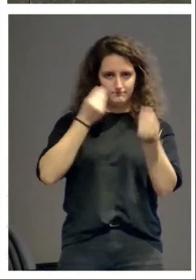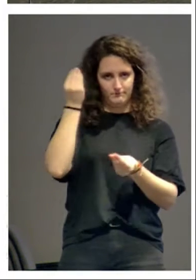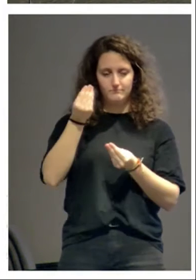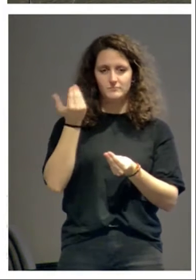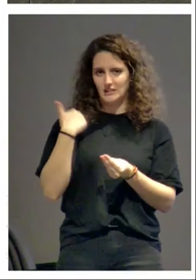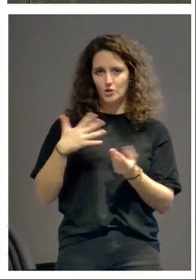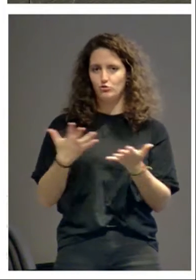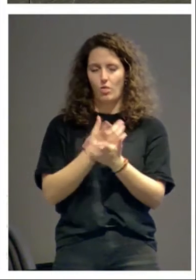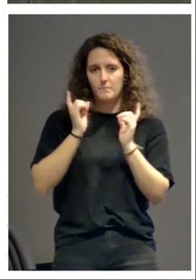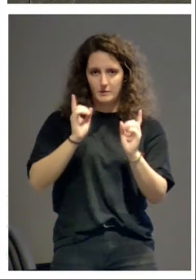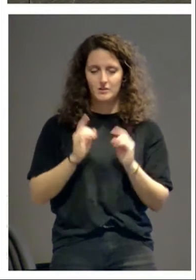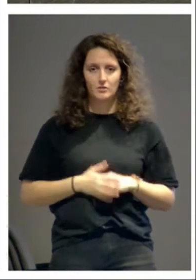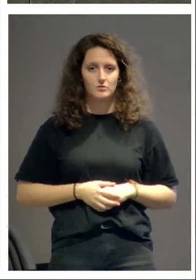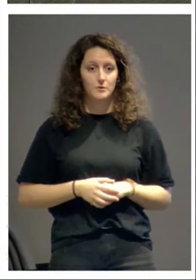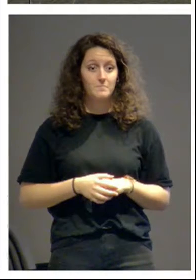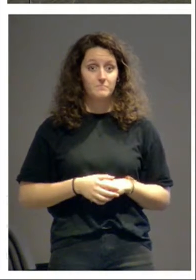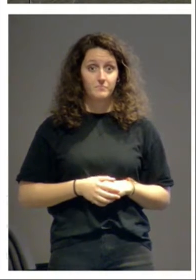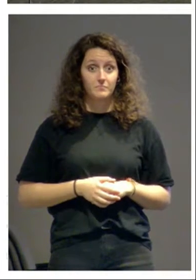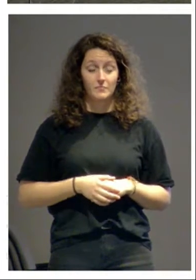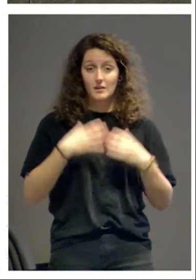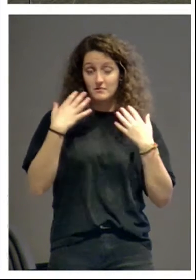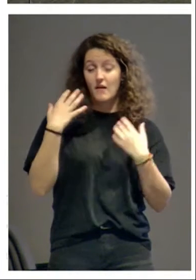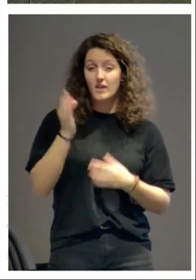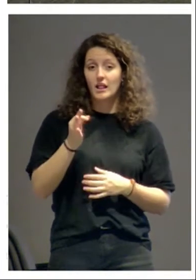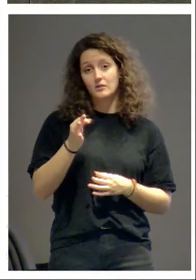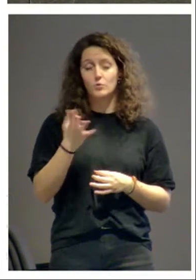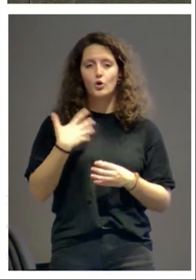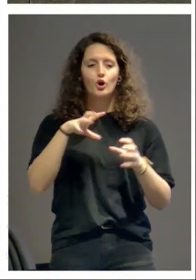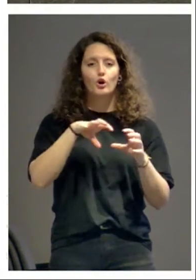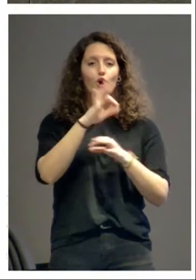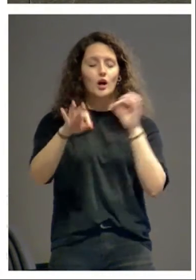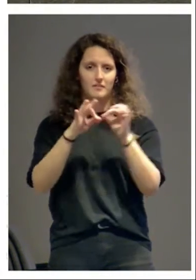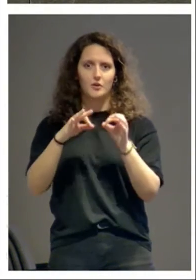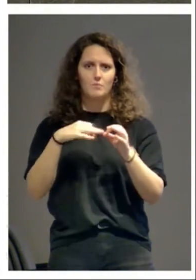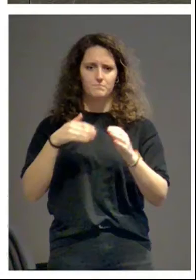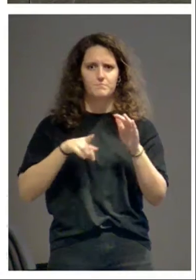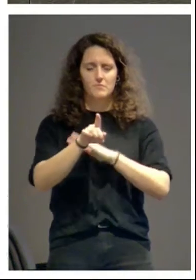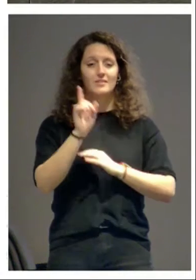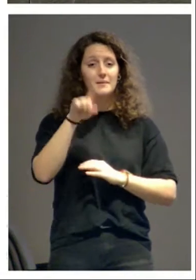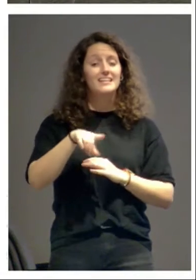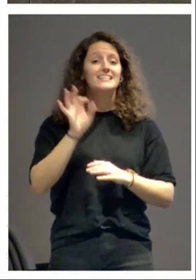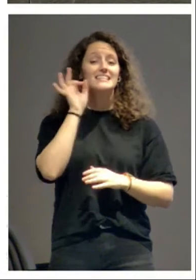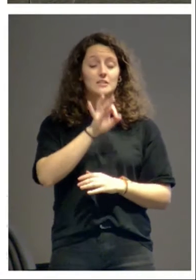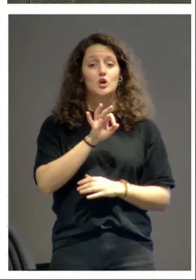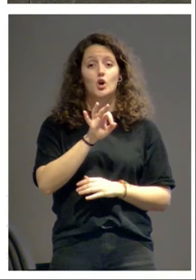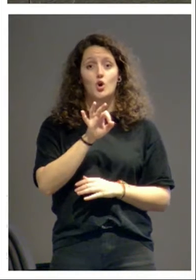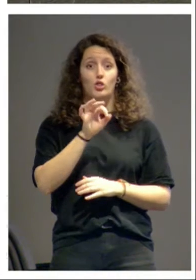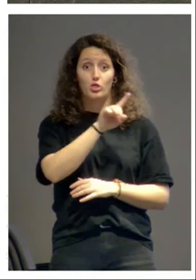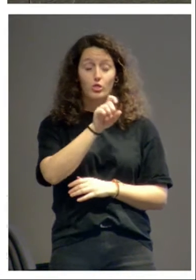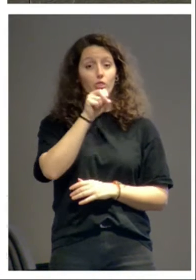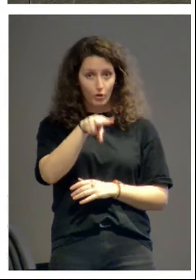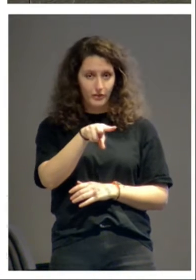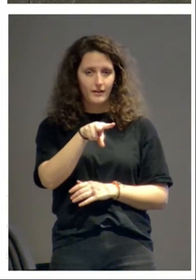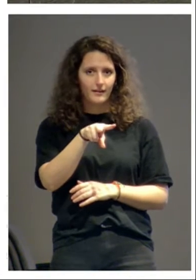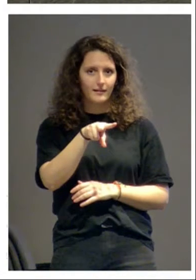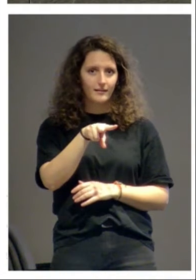todo. Ha avanzado mucho la logística en la segunda mitad del siglo XII con respecto a